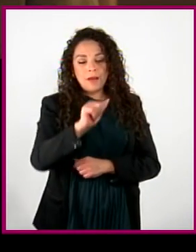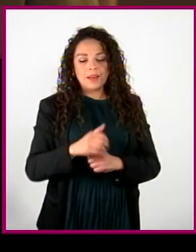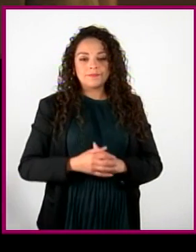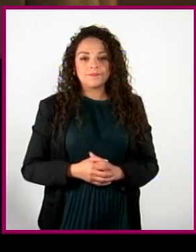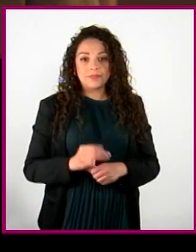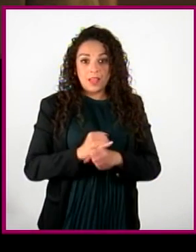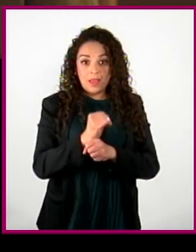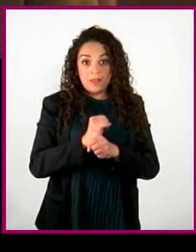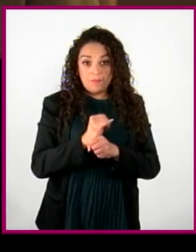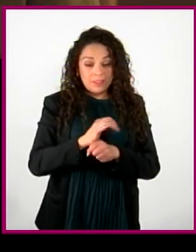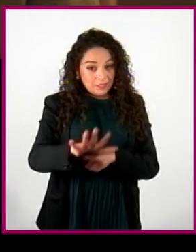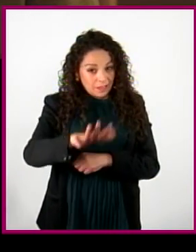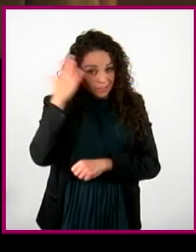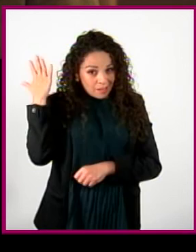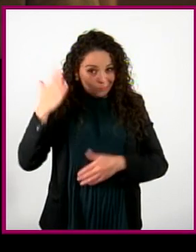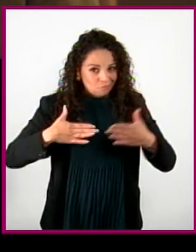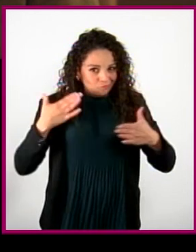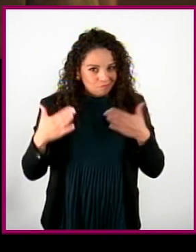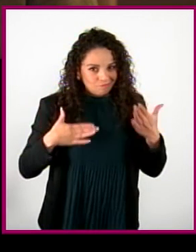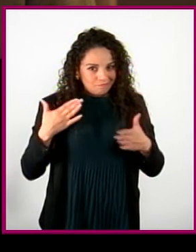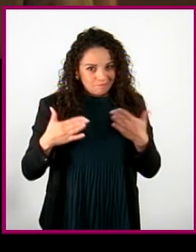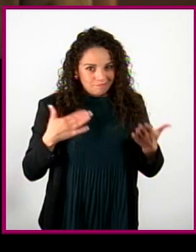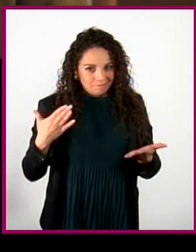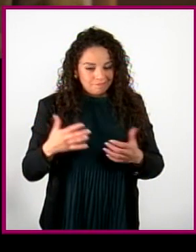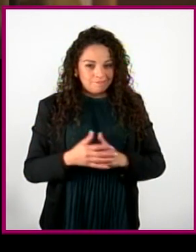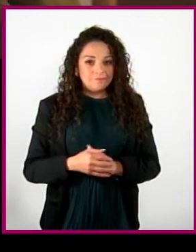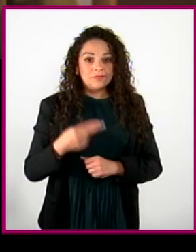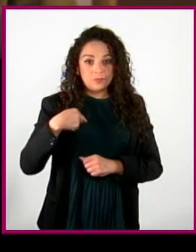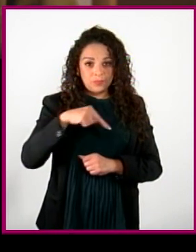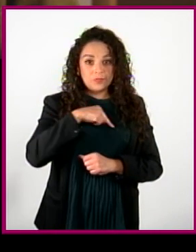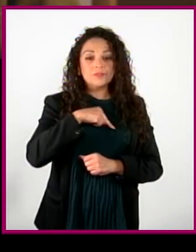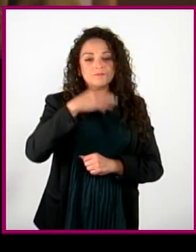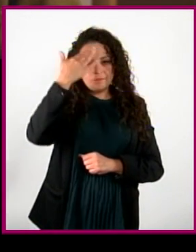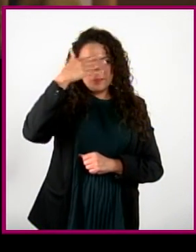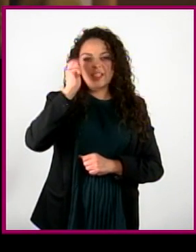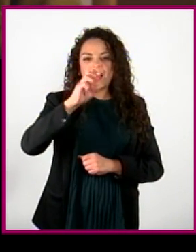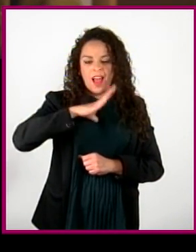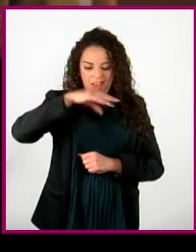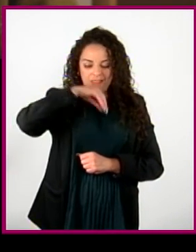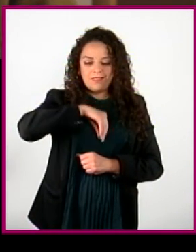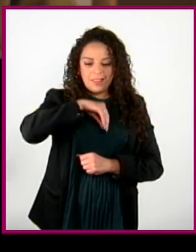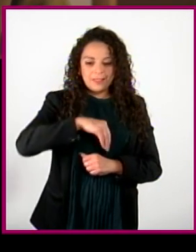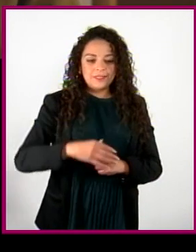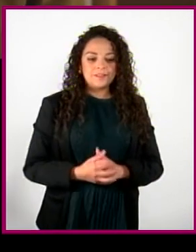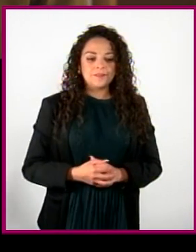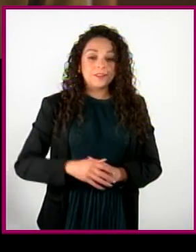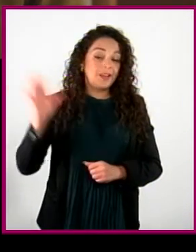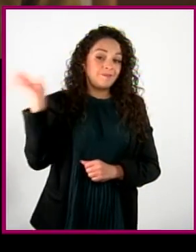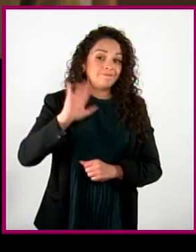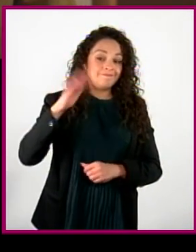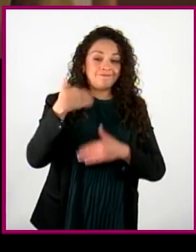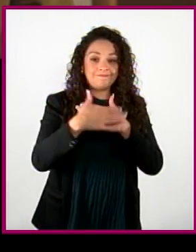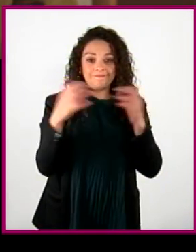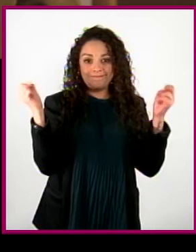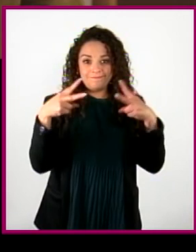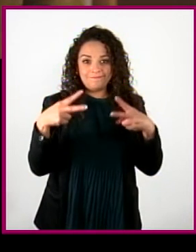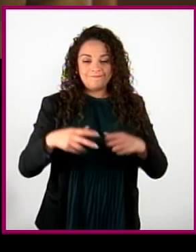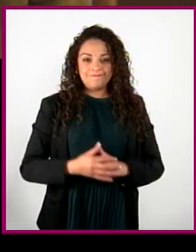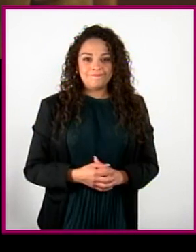Investigadores rápidos y animosos. Conscientes de nuestro interior. ¡Adiós y hasta la próxima!